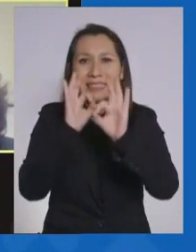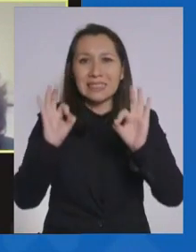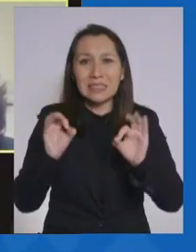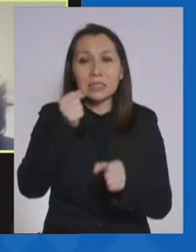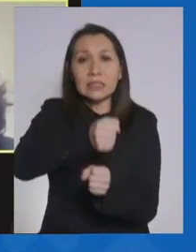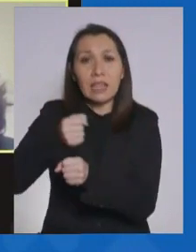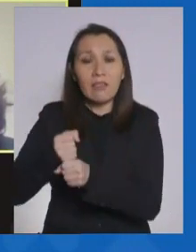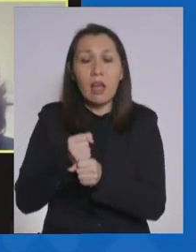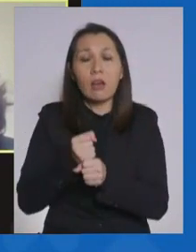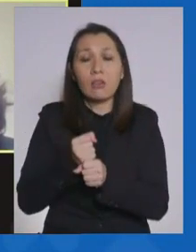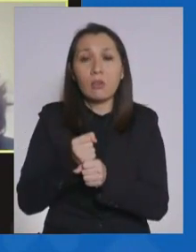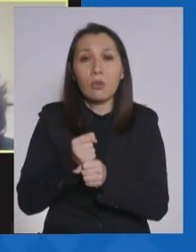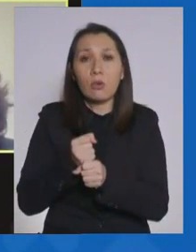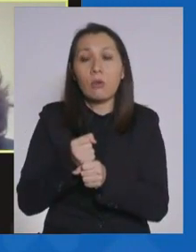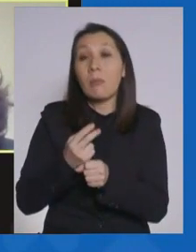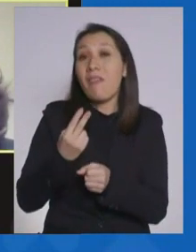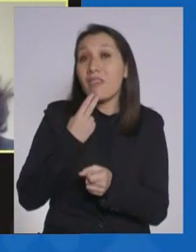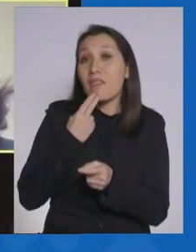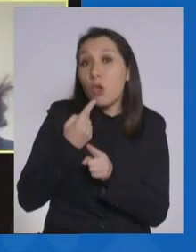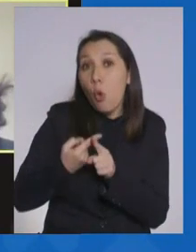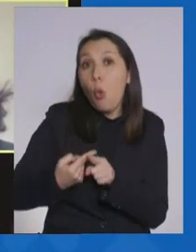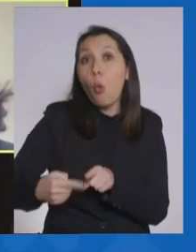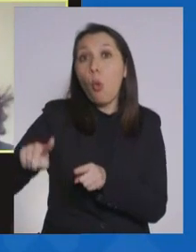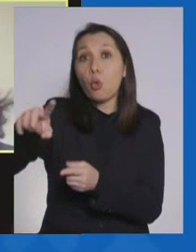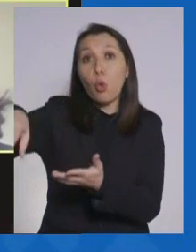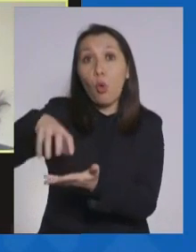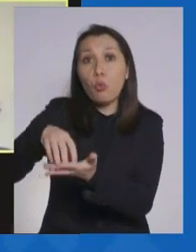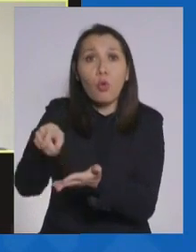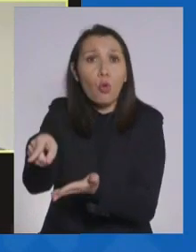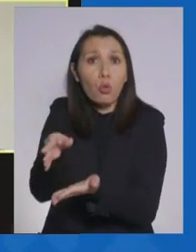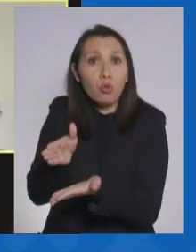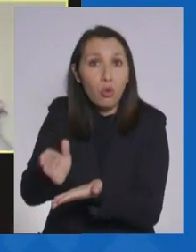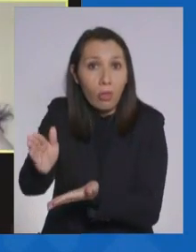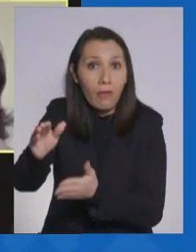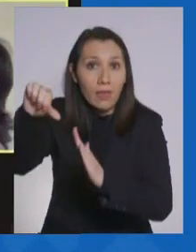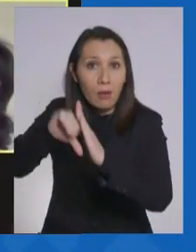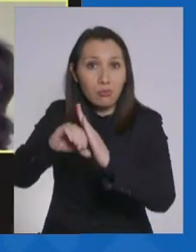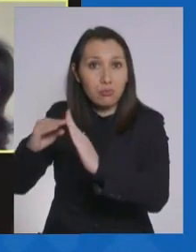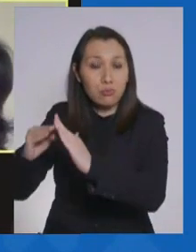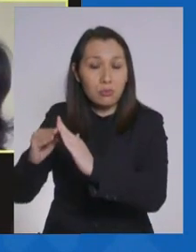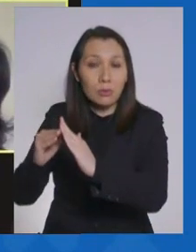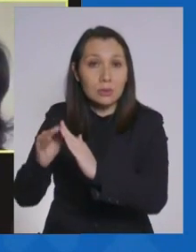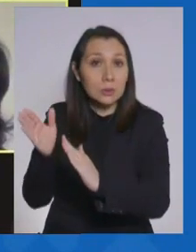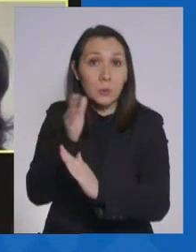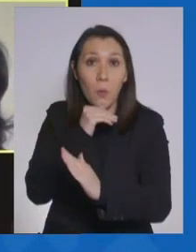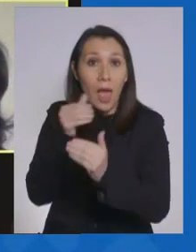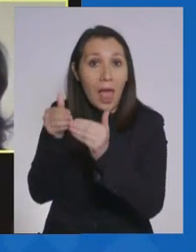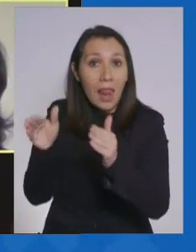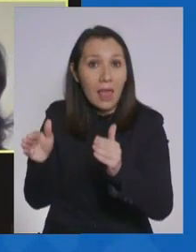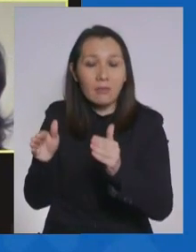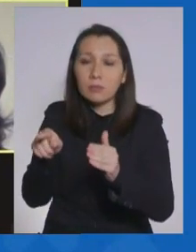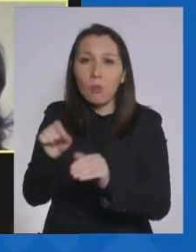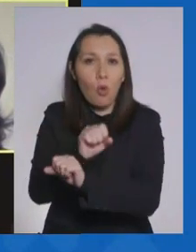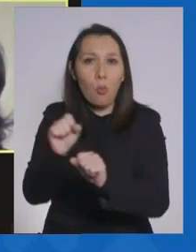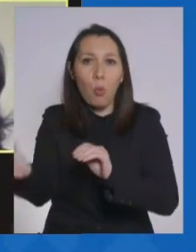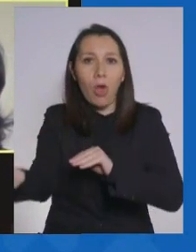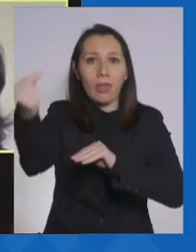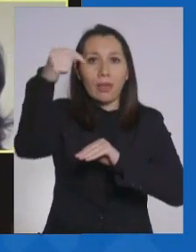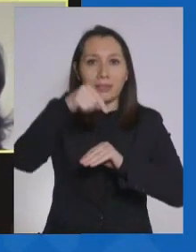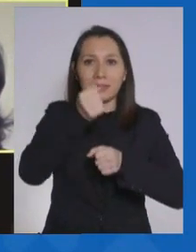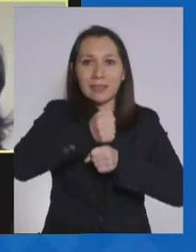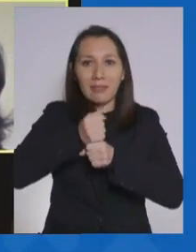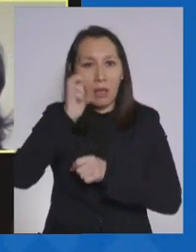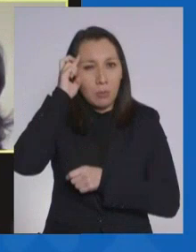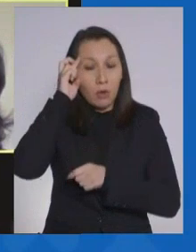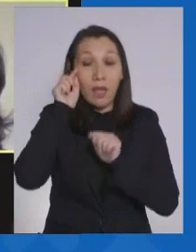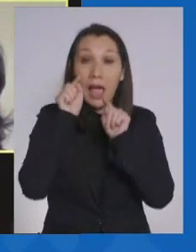trabajador que viva en una comuna que no esté en la etapa dos. O sea,